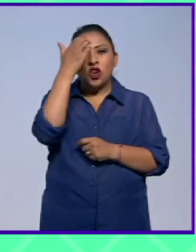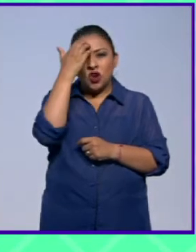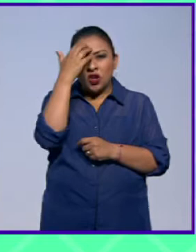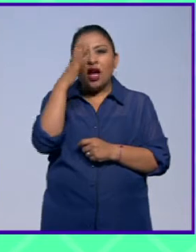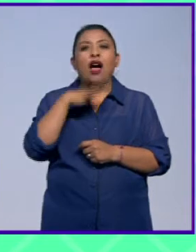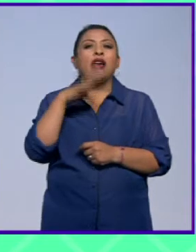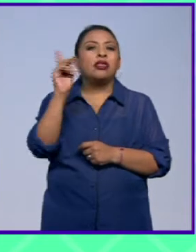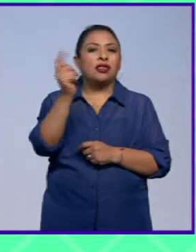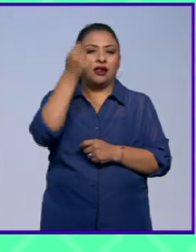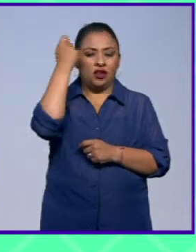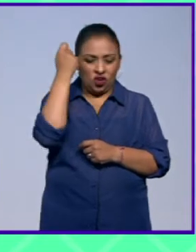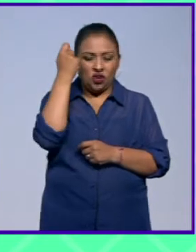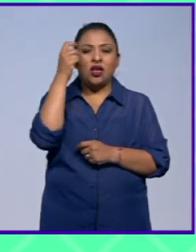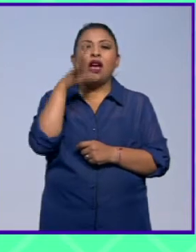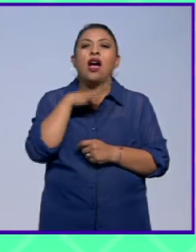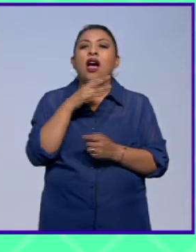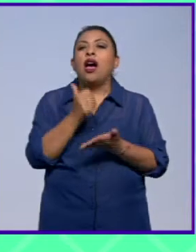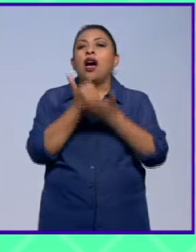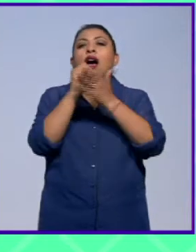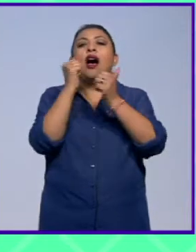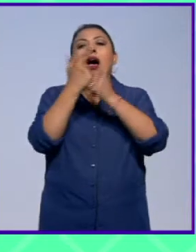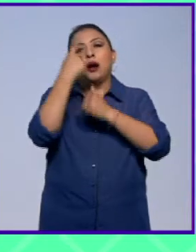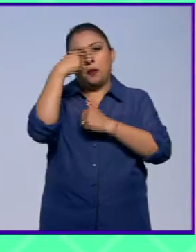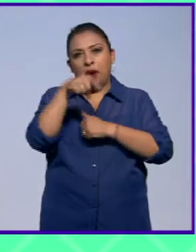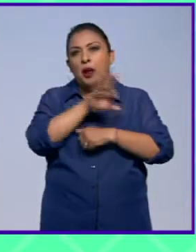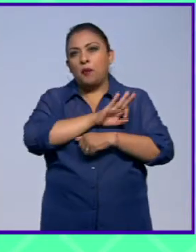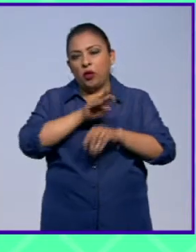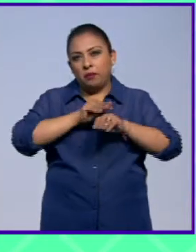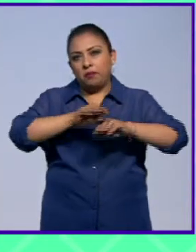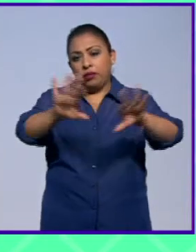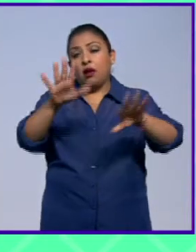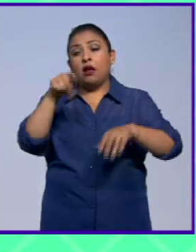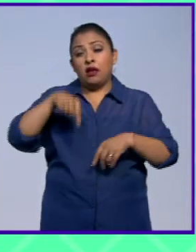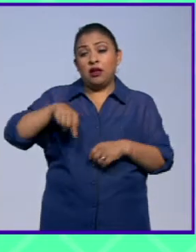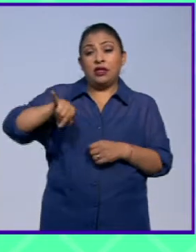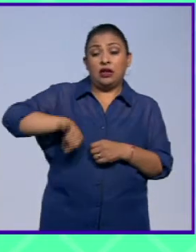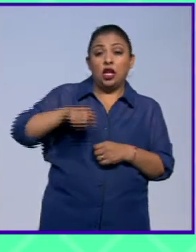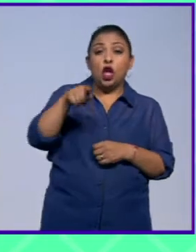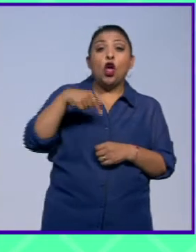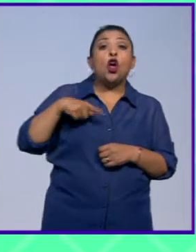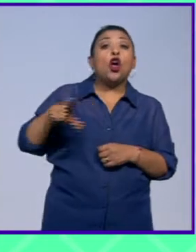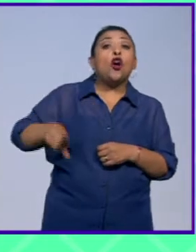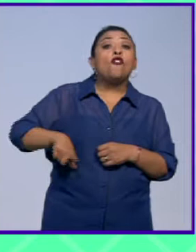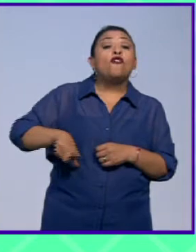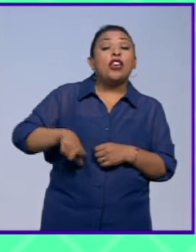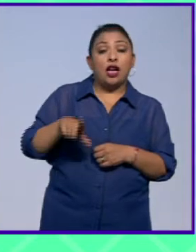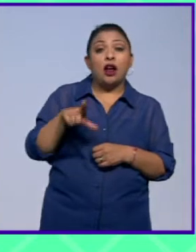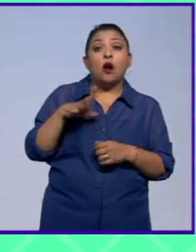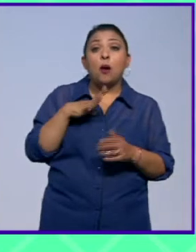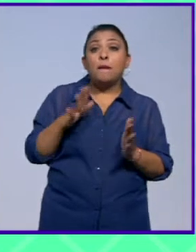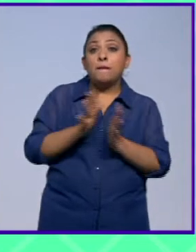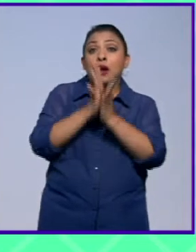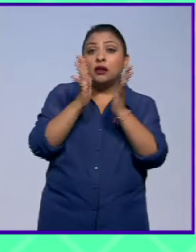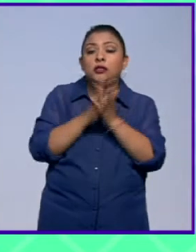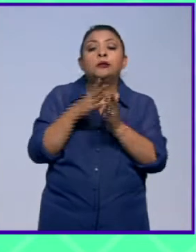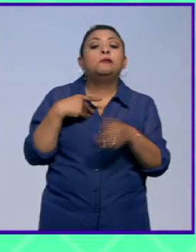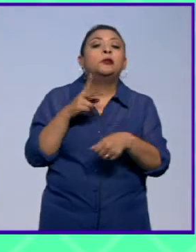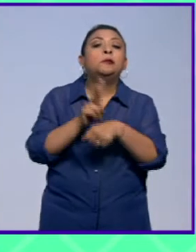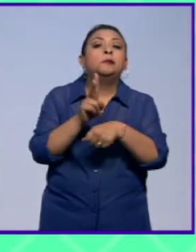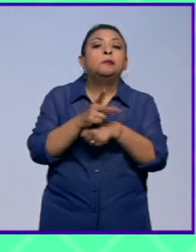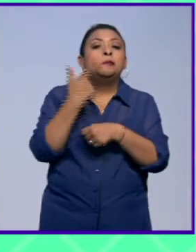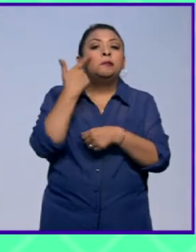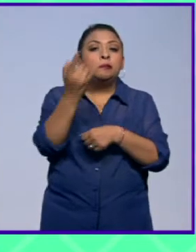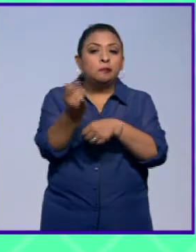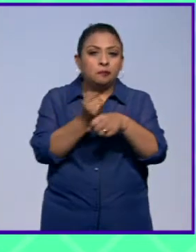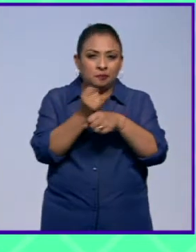las tecnologías y las herramientas para hacerlo y aquí lo más interesante es que el gobierno se está involucrando y les da seguimiento vamos a